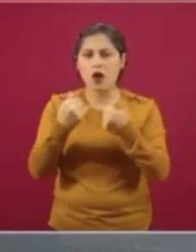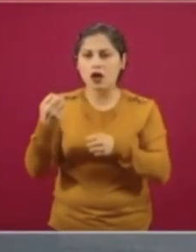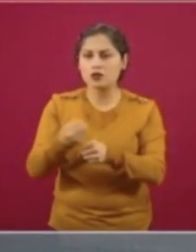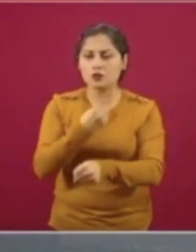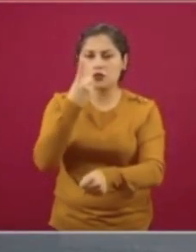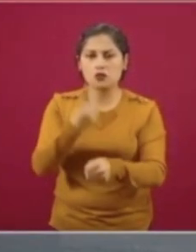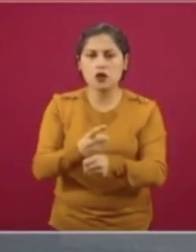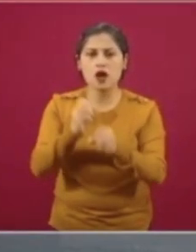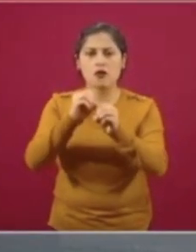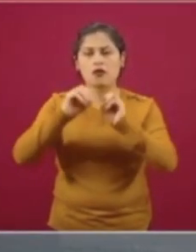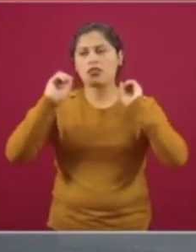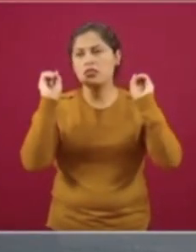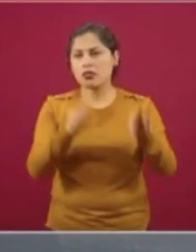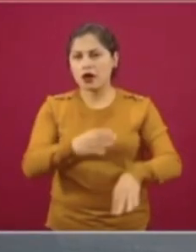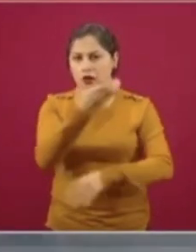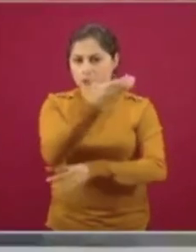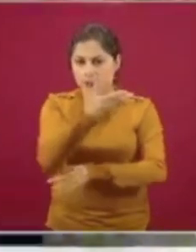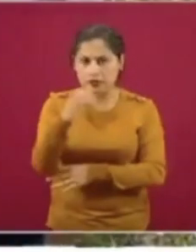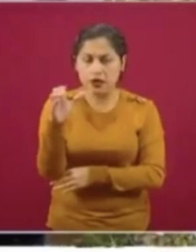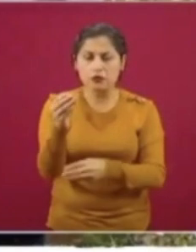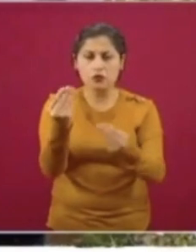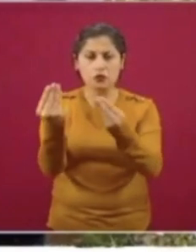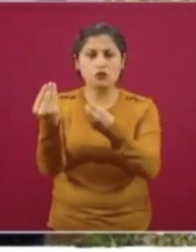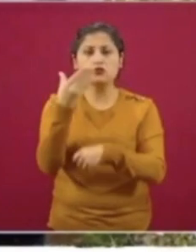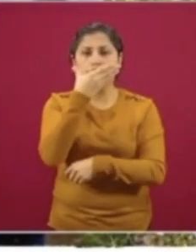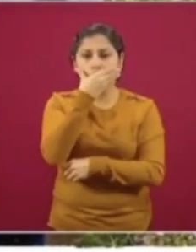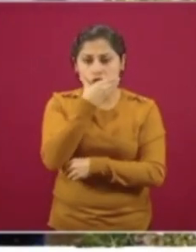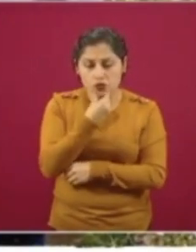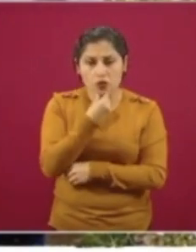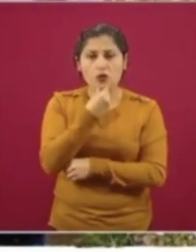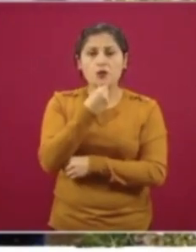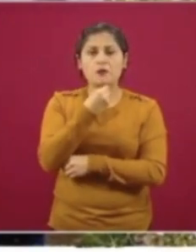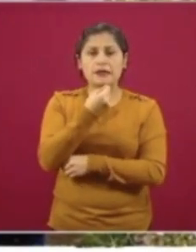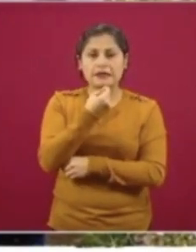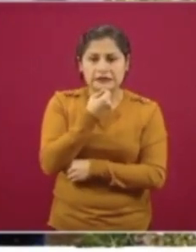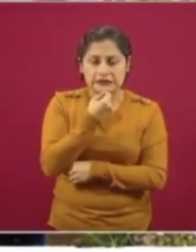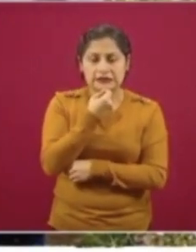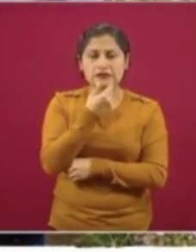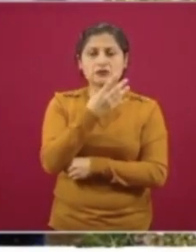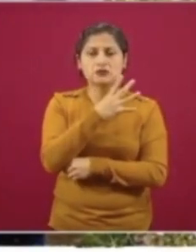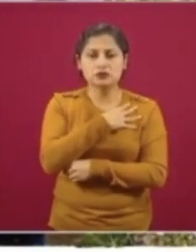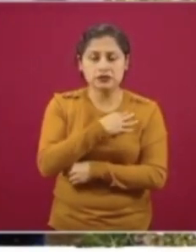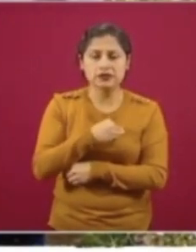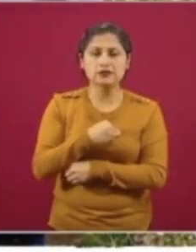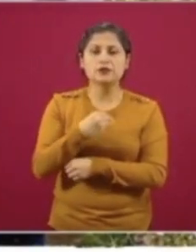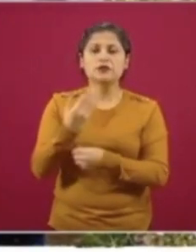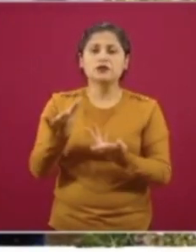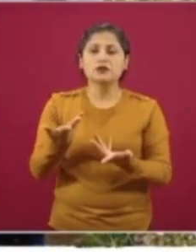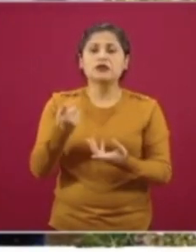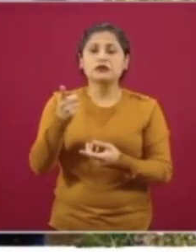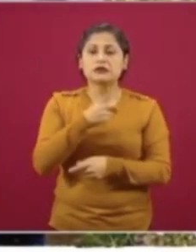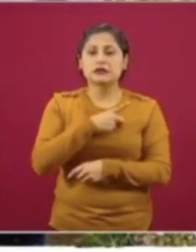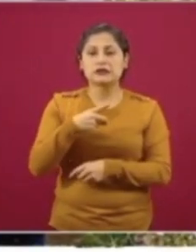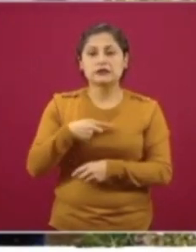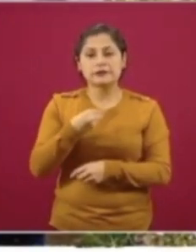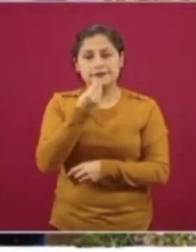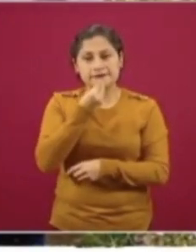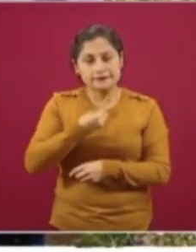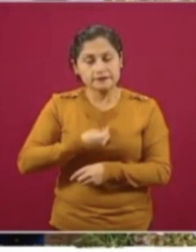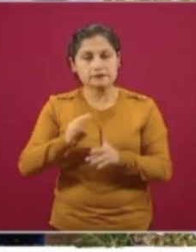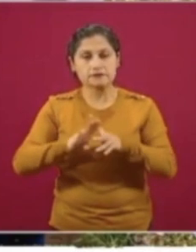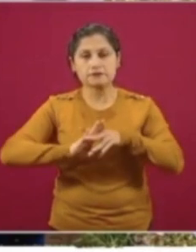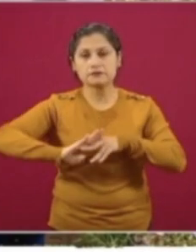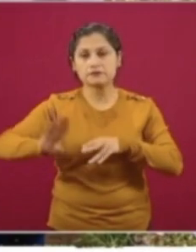muchos hombres, esposos, hijos, familiares tuvieron que emigrar del campo a la ciudad del campo de Estados Unidos